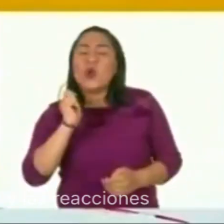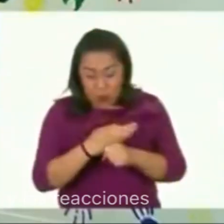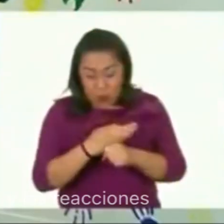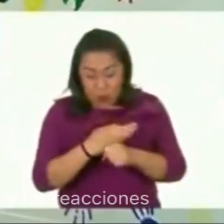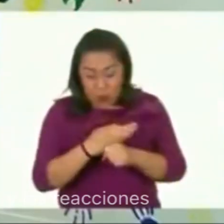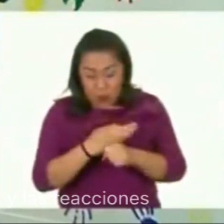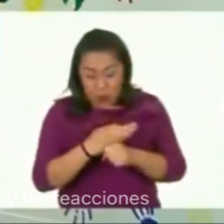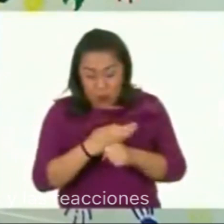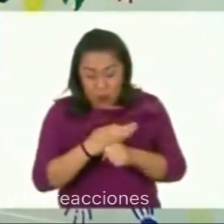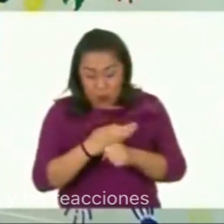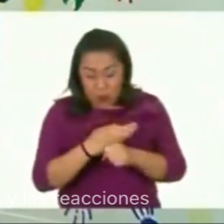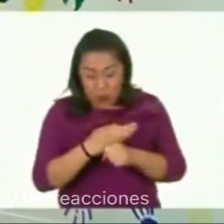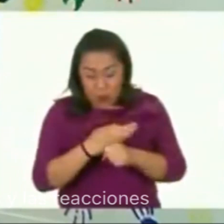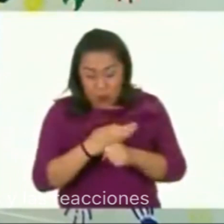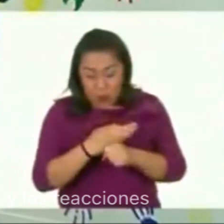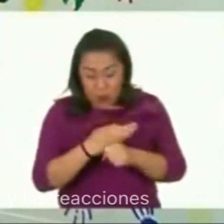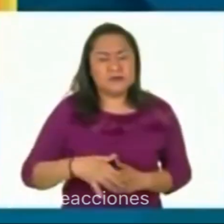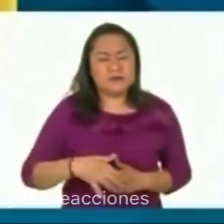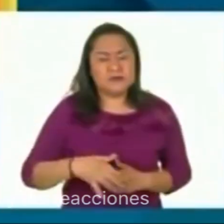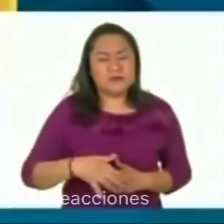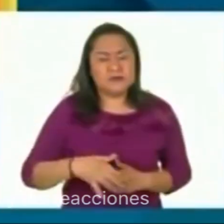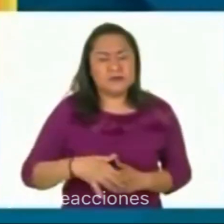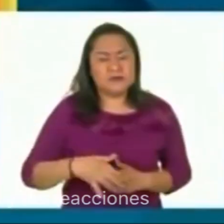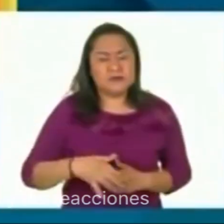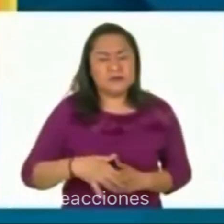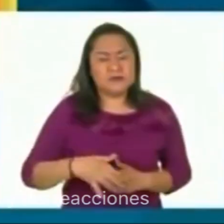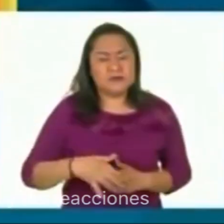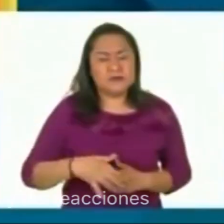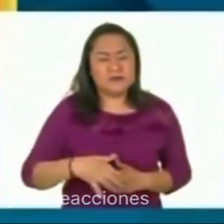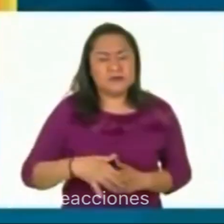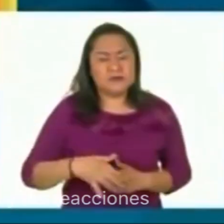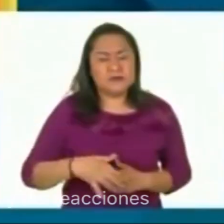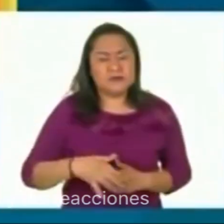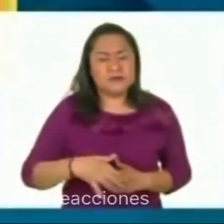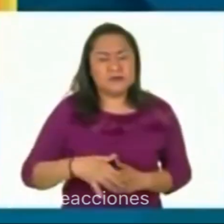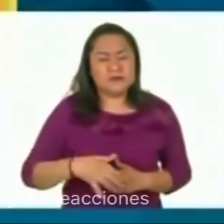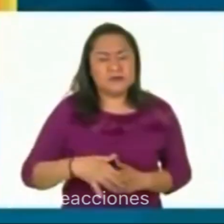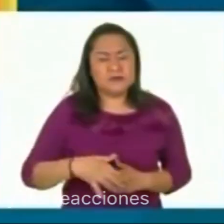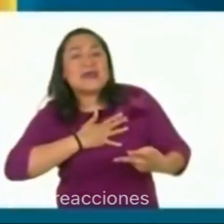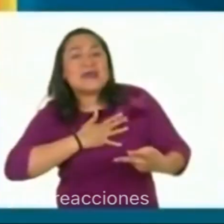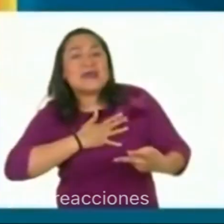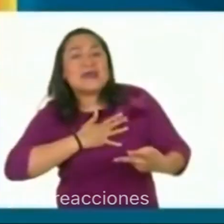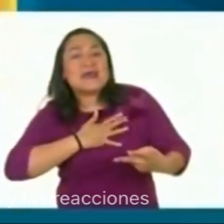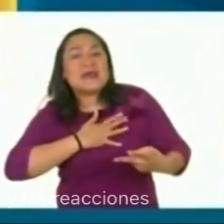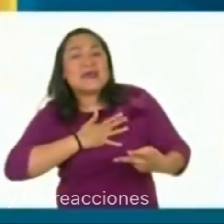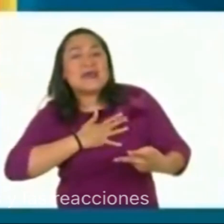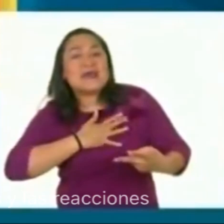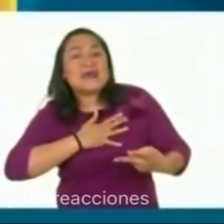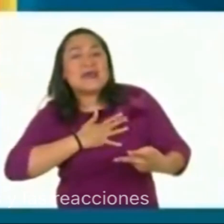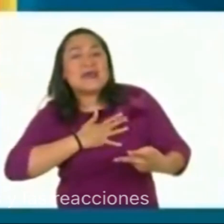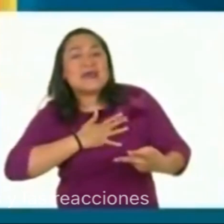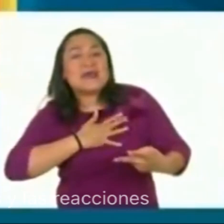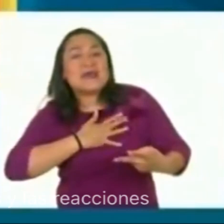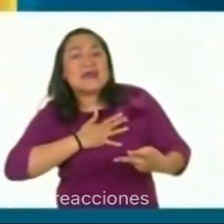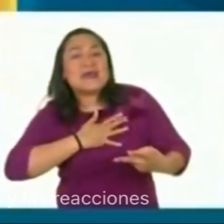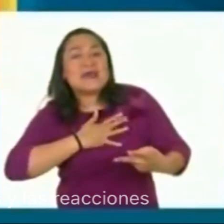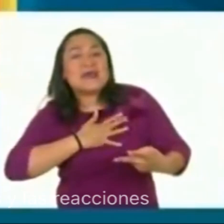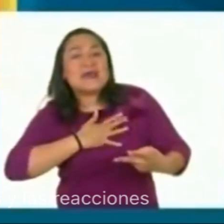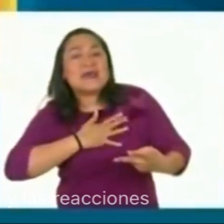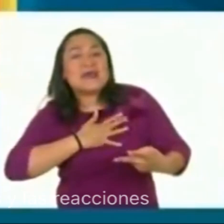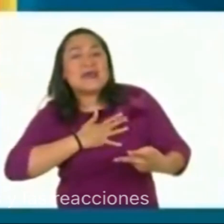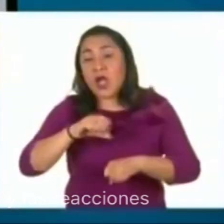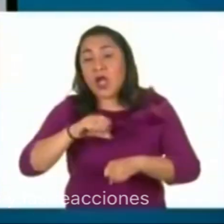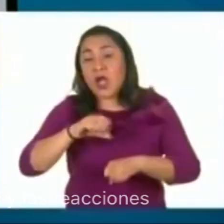Robot, el cual trata de historias de robots en el futuro. En ese mundo tienen que hacer nuevas leyes para los robots. Asimismo